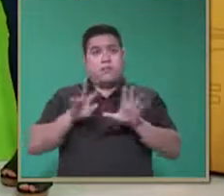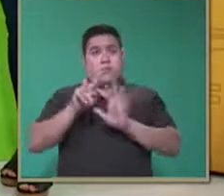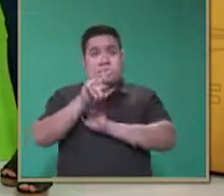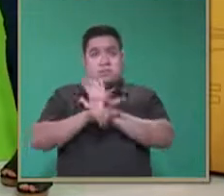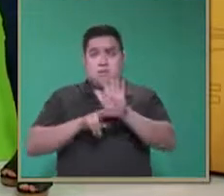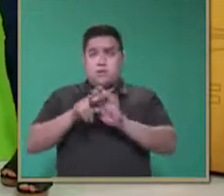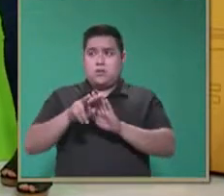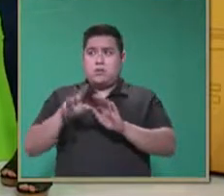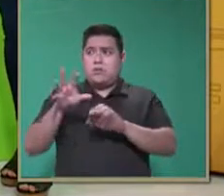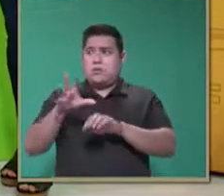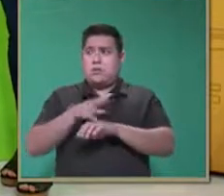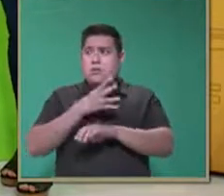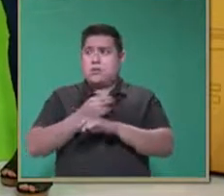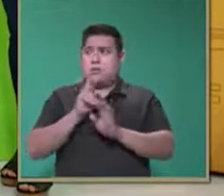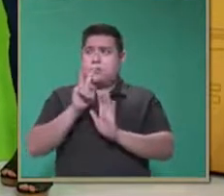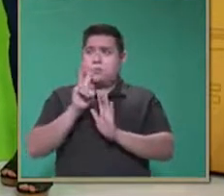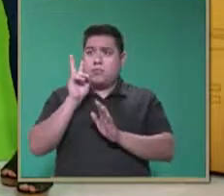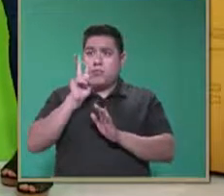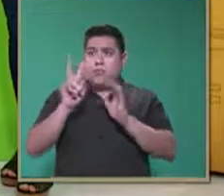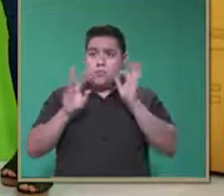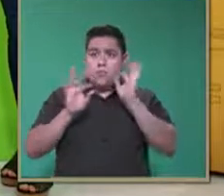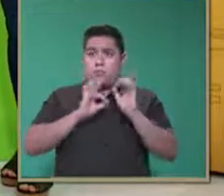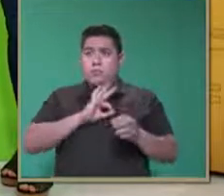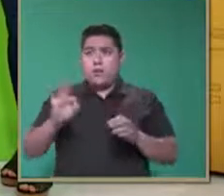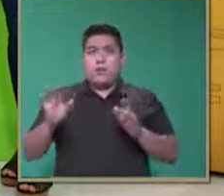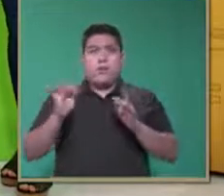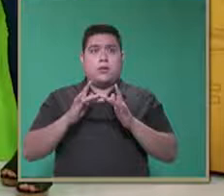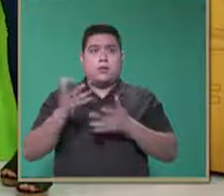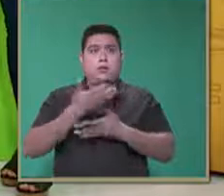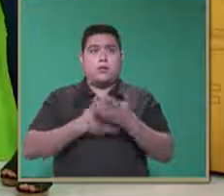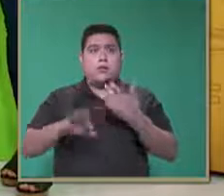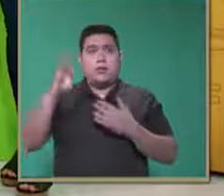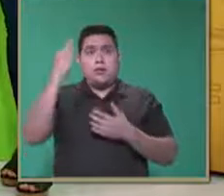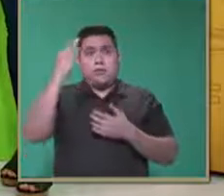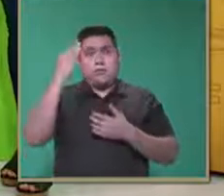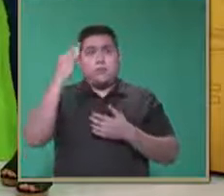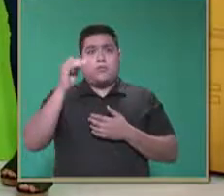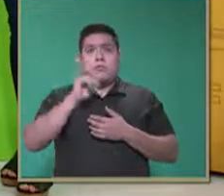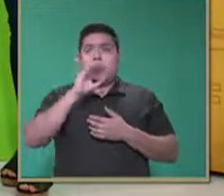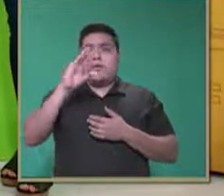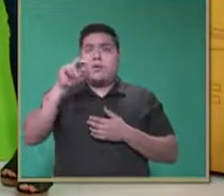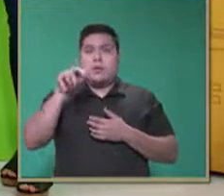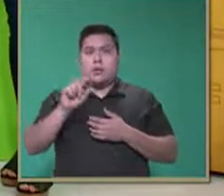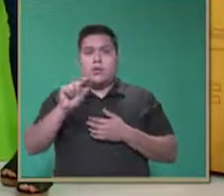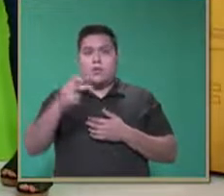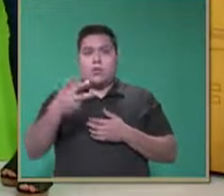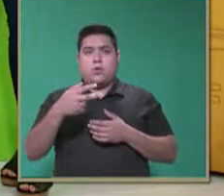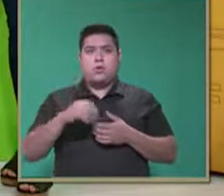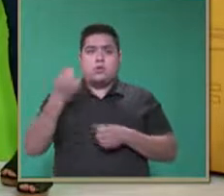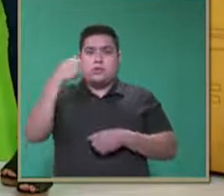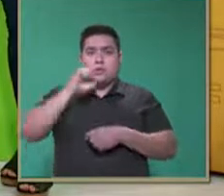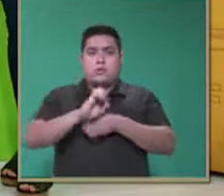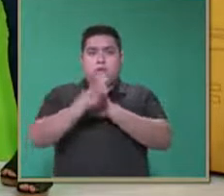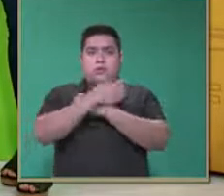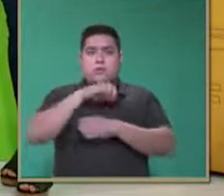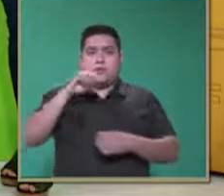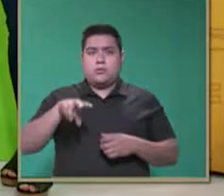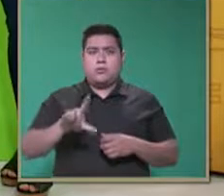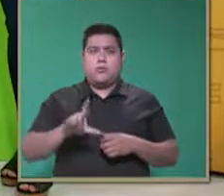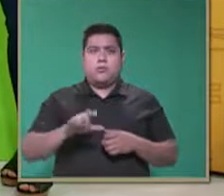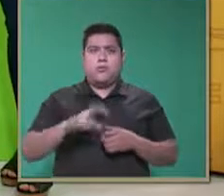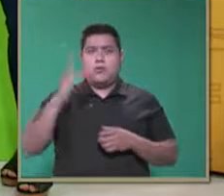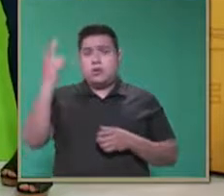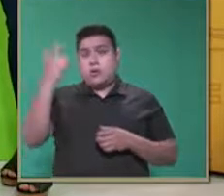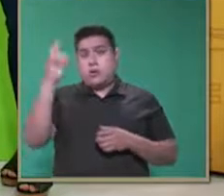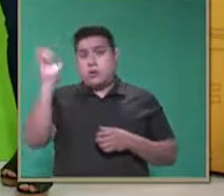grabada en las redes sociales y el Facebook también del Canal 28 y de Secretaría de Educación. Y